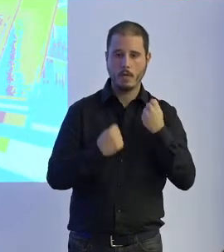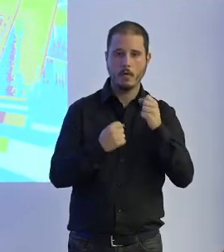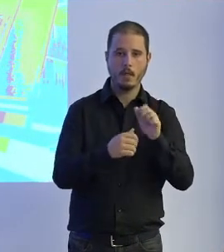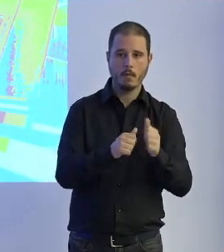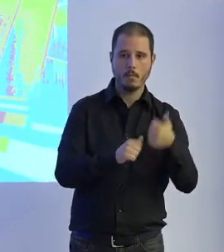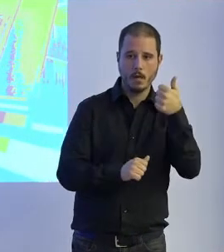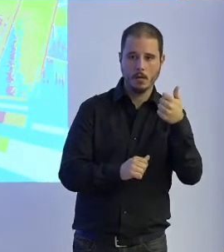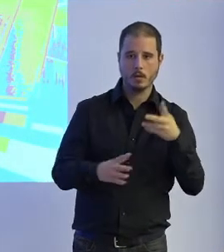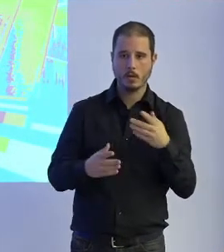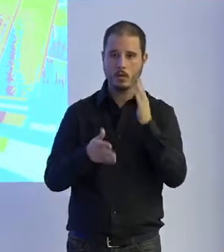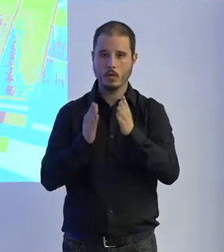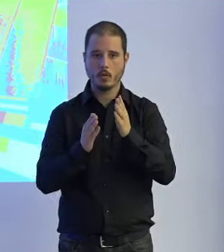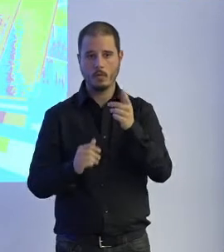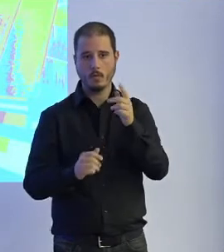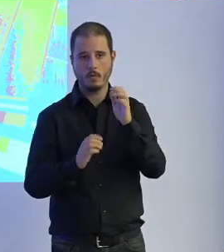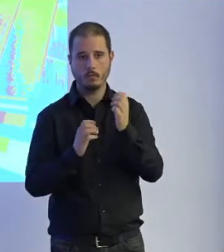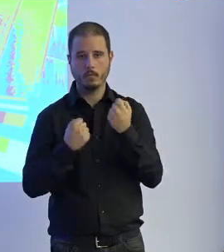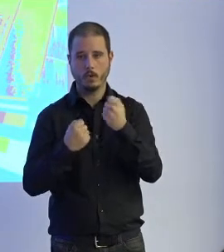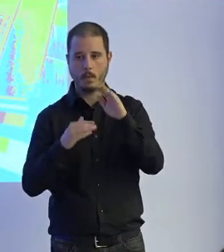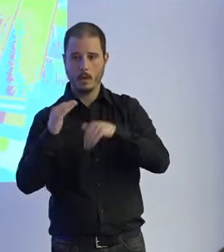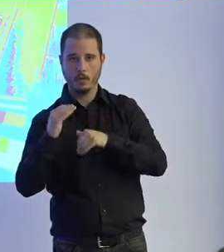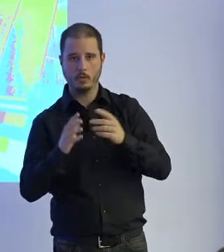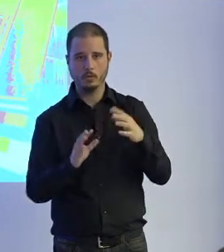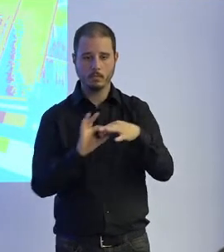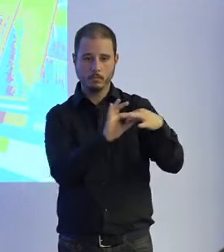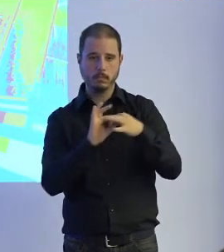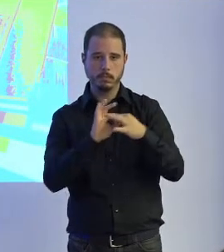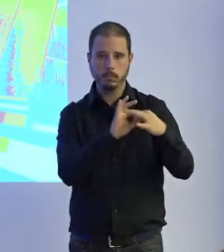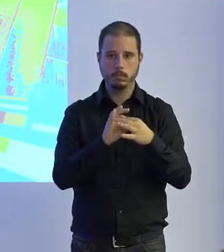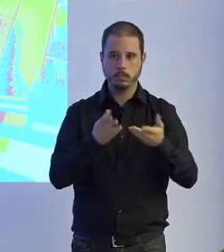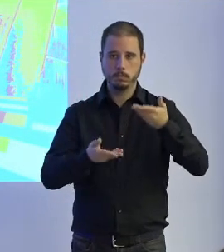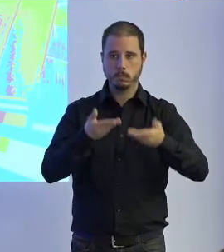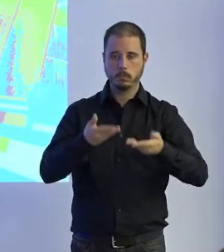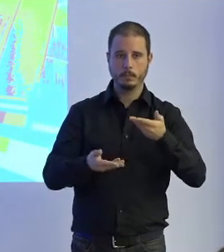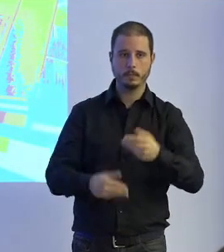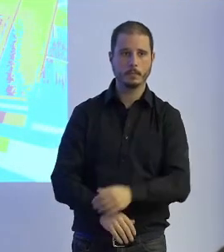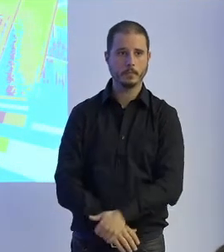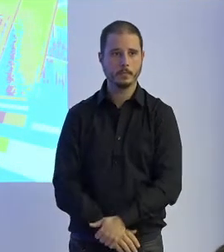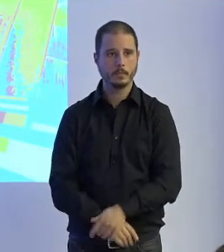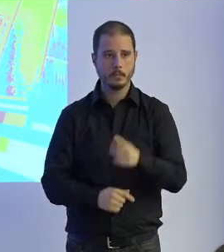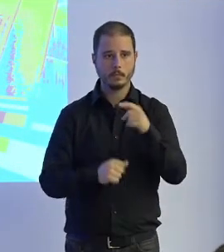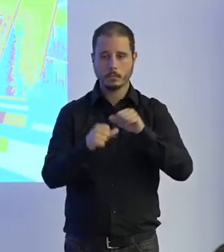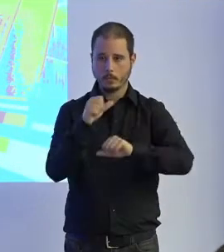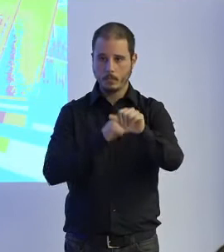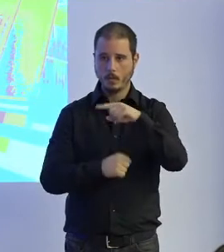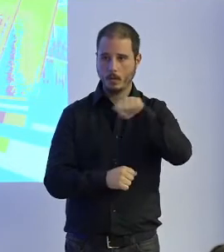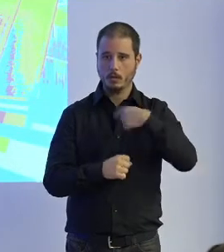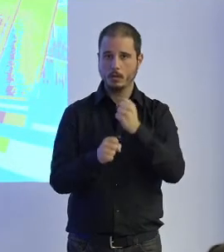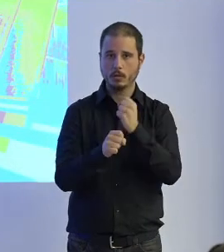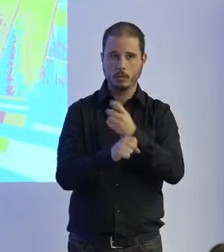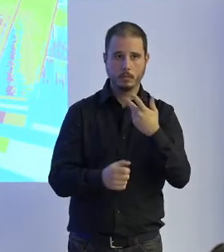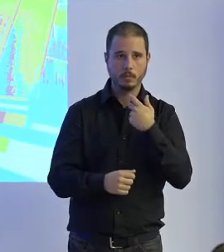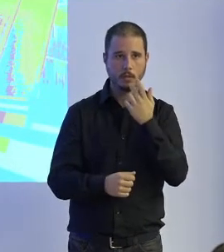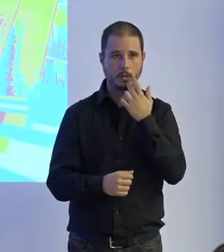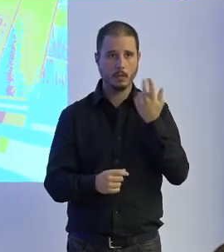movimiento y ese fue nosotros dijimos bueno aquí está la luz aquí vamos a trabajar en esta parte bueno este es otro ejemplo de un exoesqueleto de un miembro superior